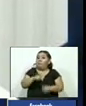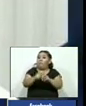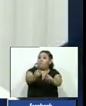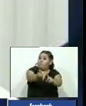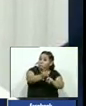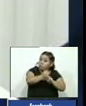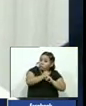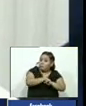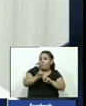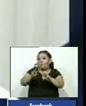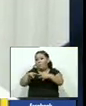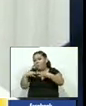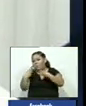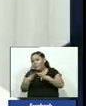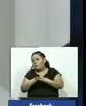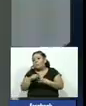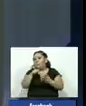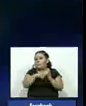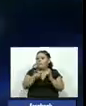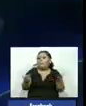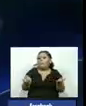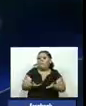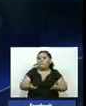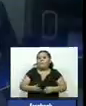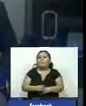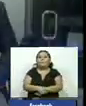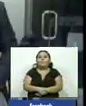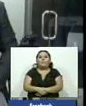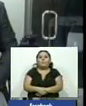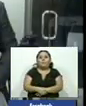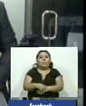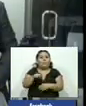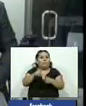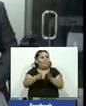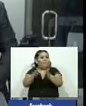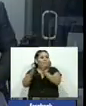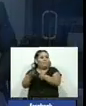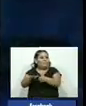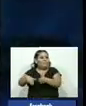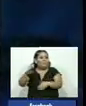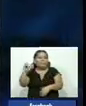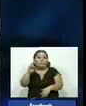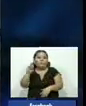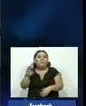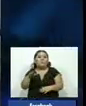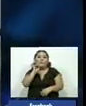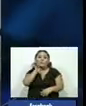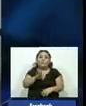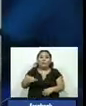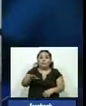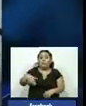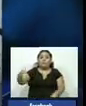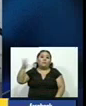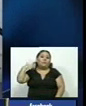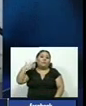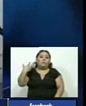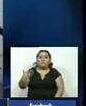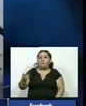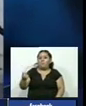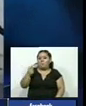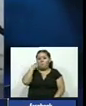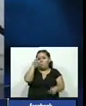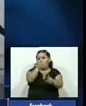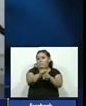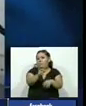libertad y organizaciones terroristas nos trasladamos al oriente del país para comentarle que en San Miguel la PNC capturó en